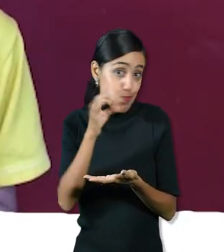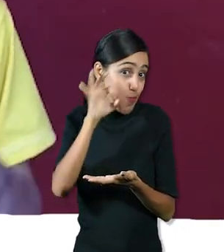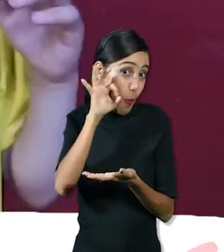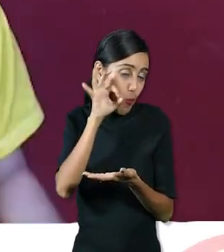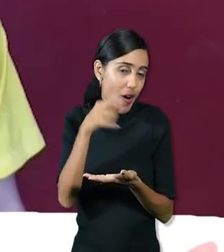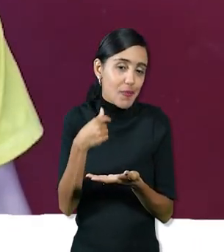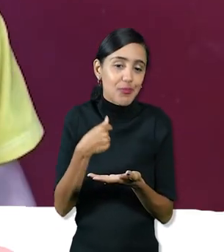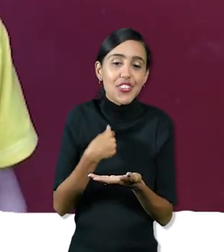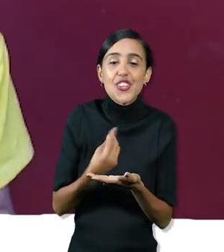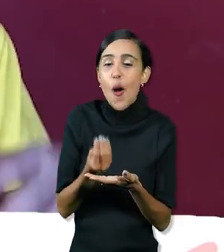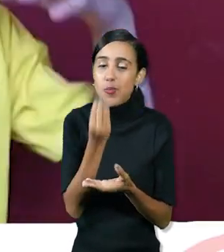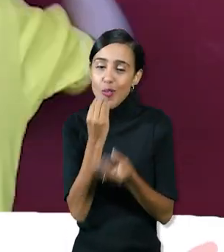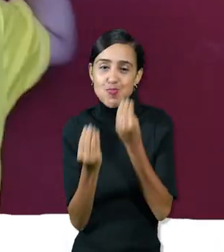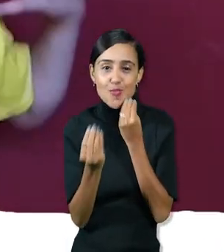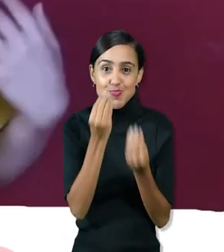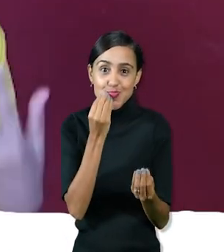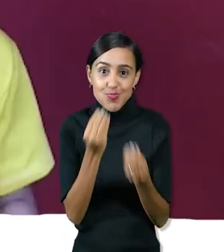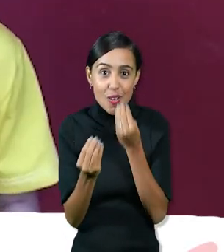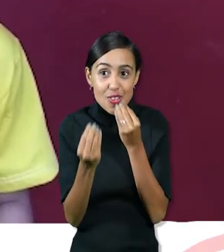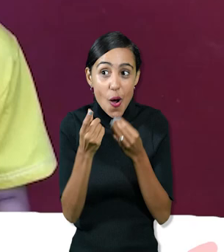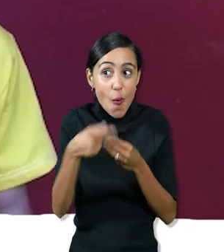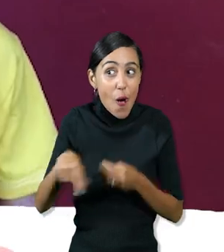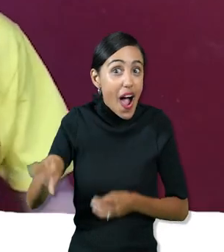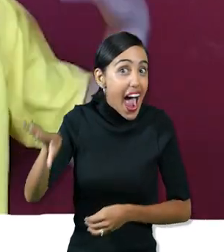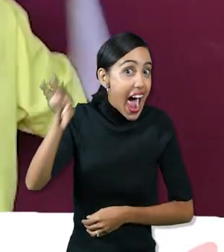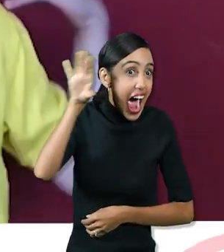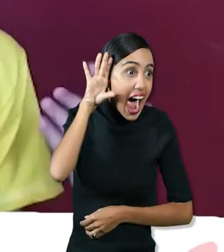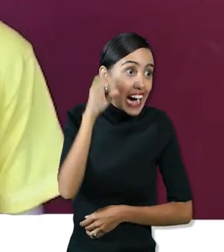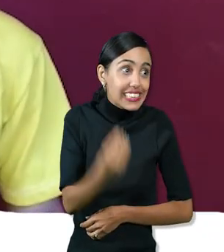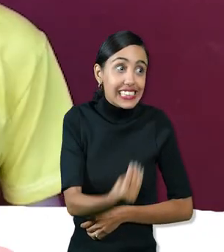y yo me la estaba comiendo y cuando se enteraron